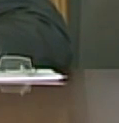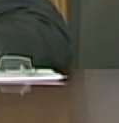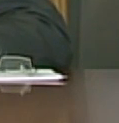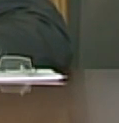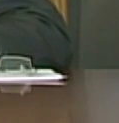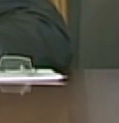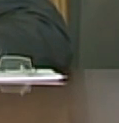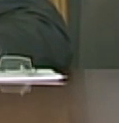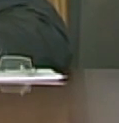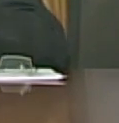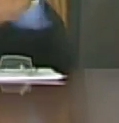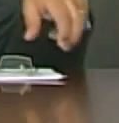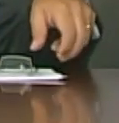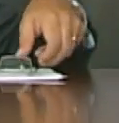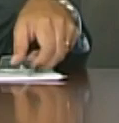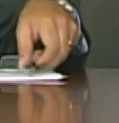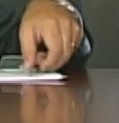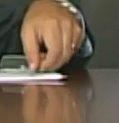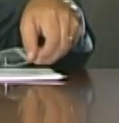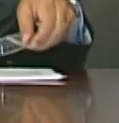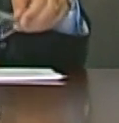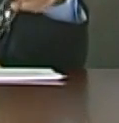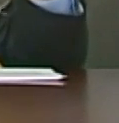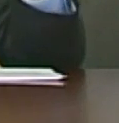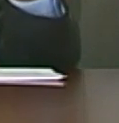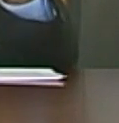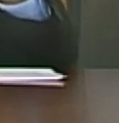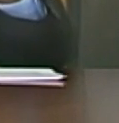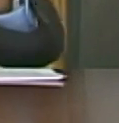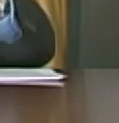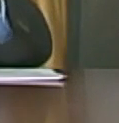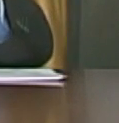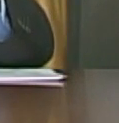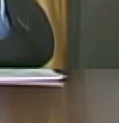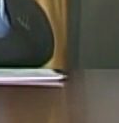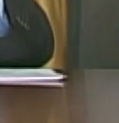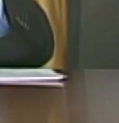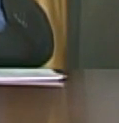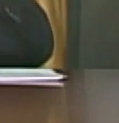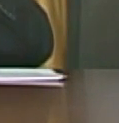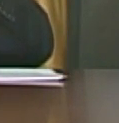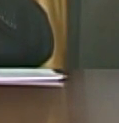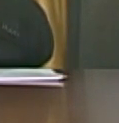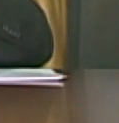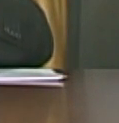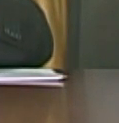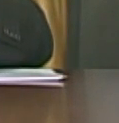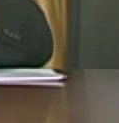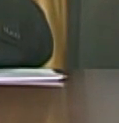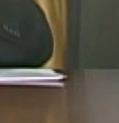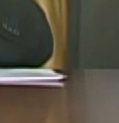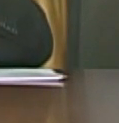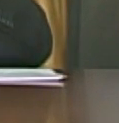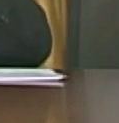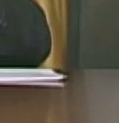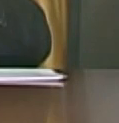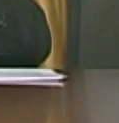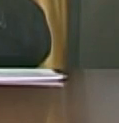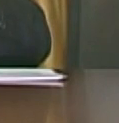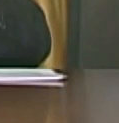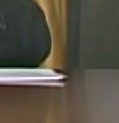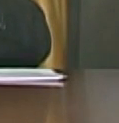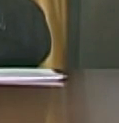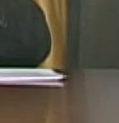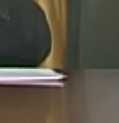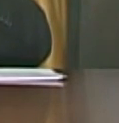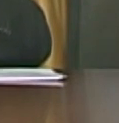en las universidades del país ha adquirido una gran experiencia presidente del metro de Caracas y ahora